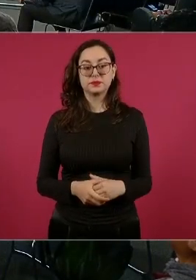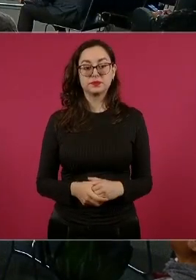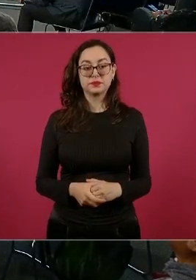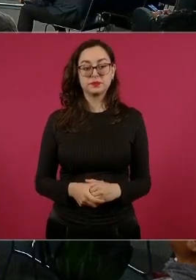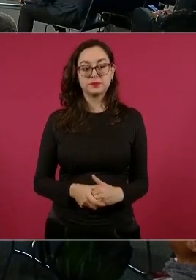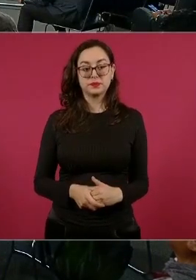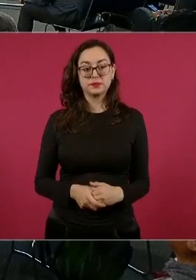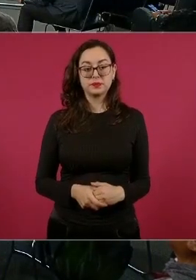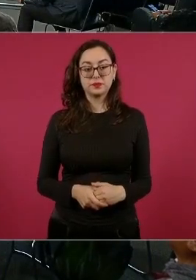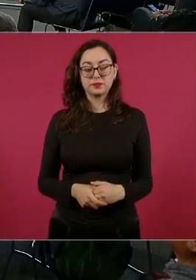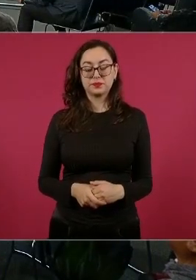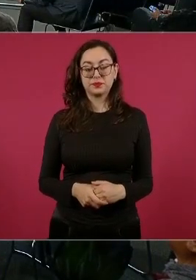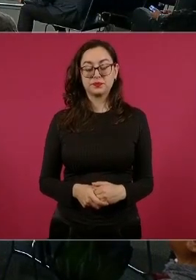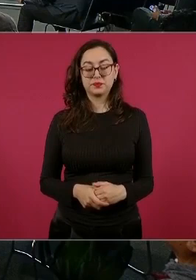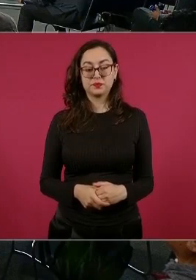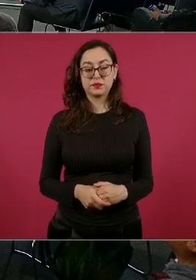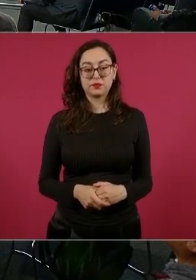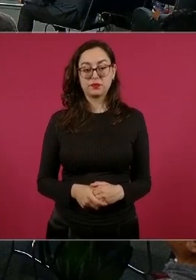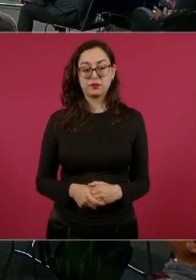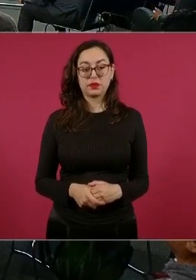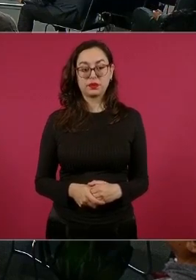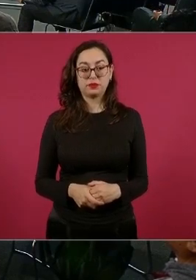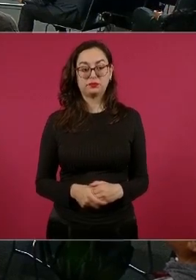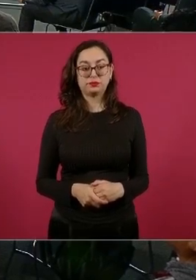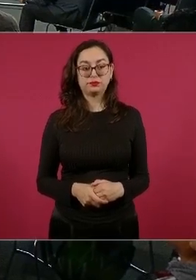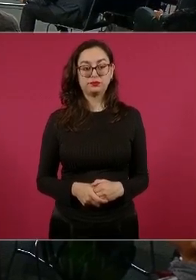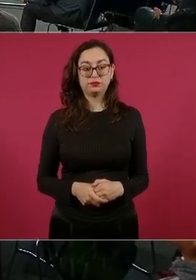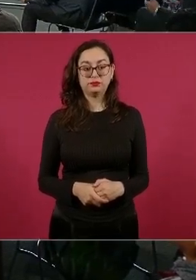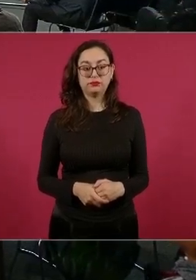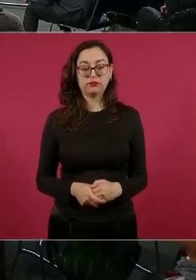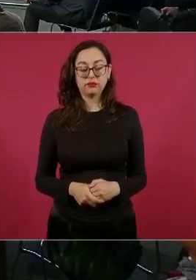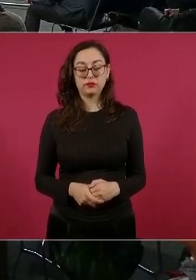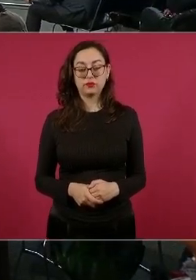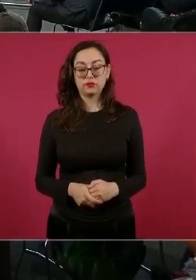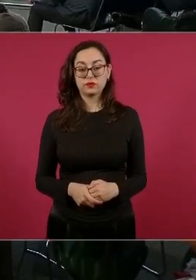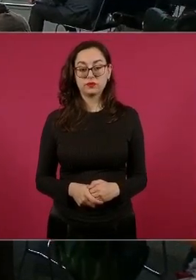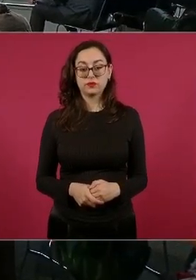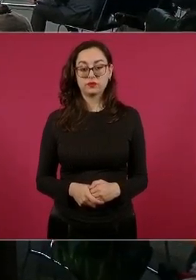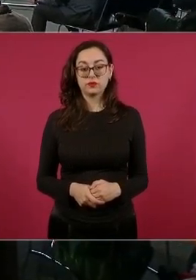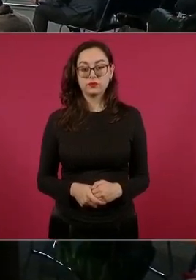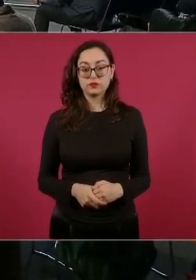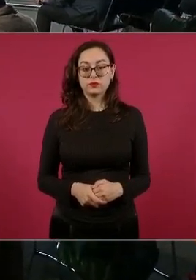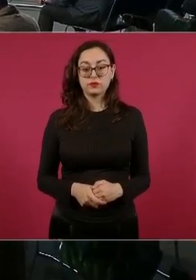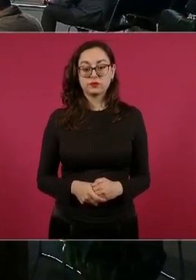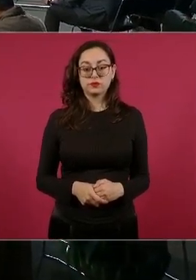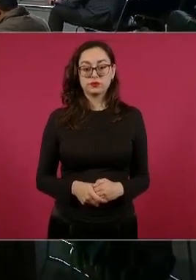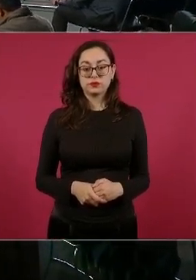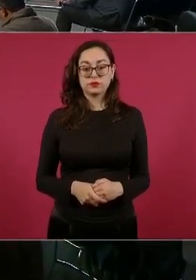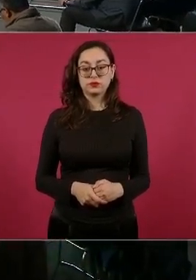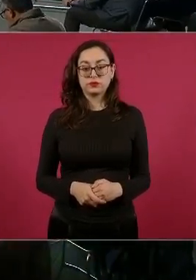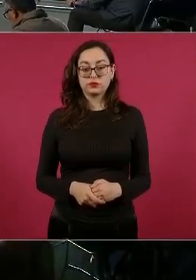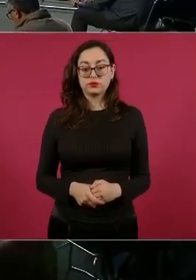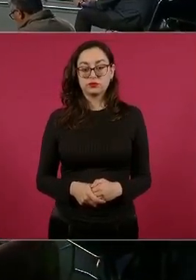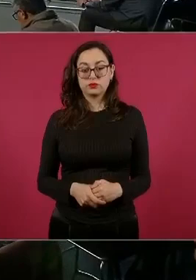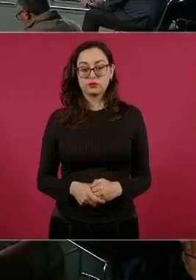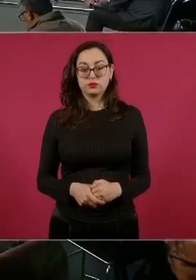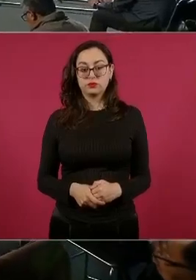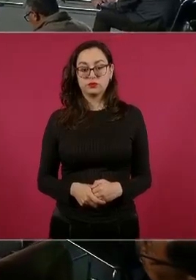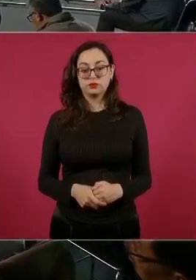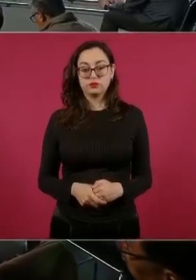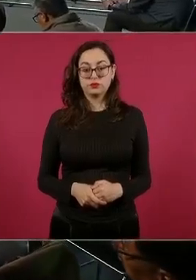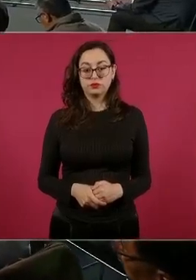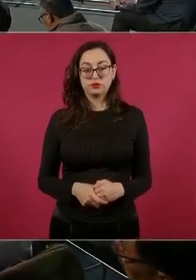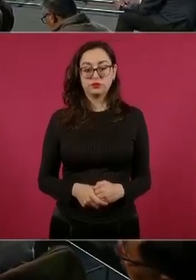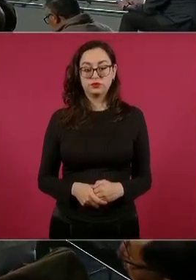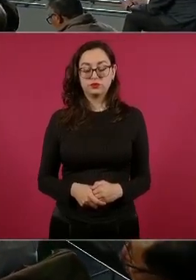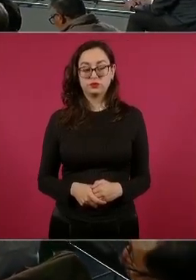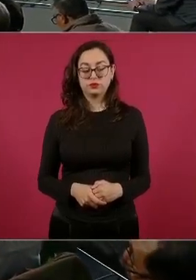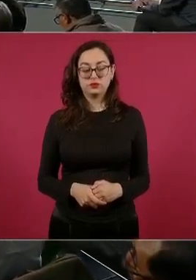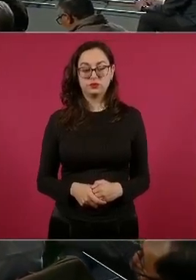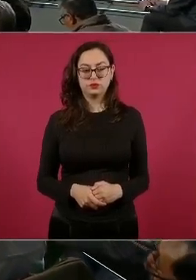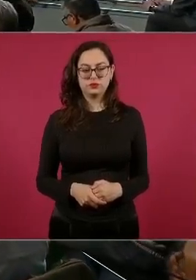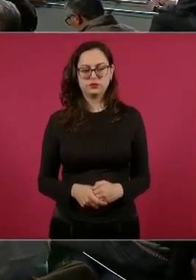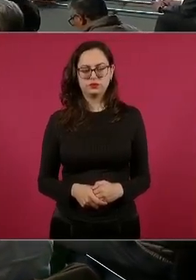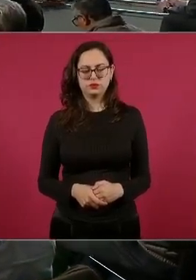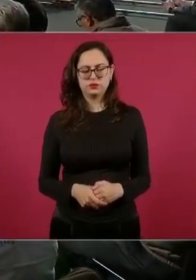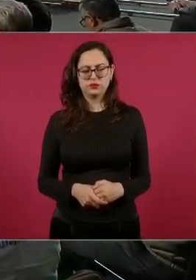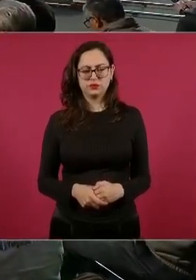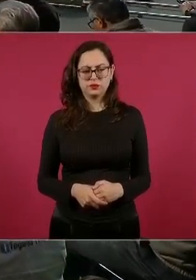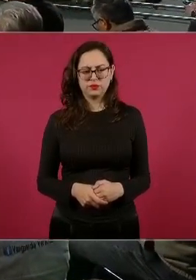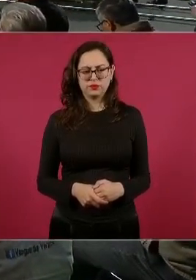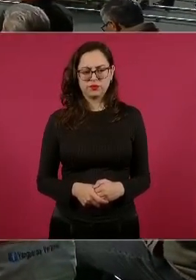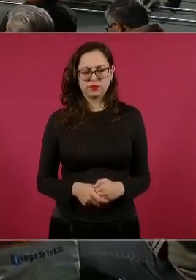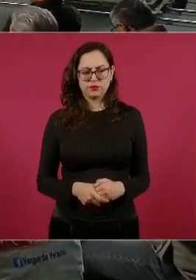aquí,